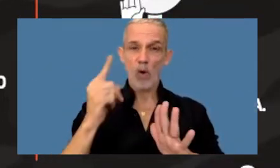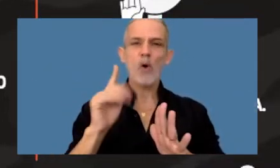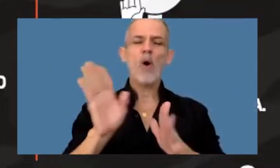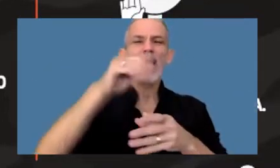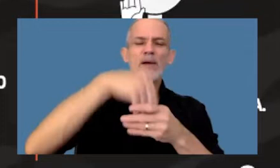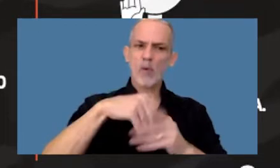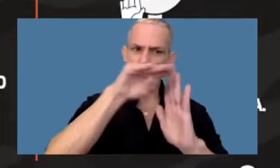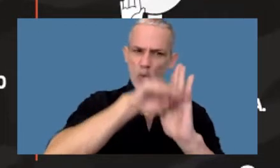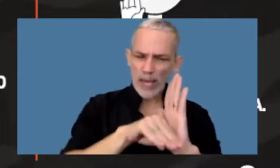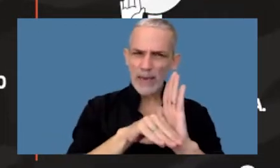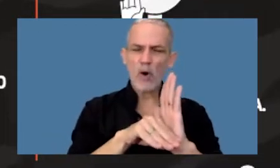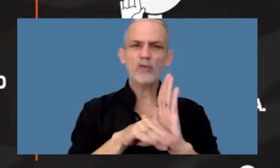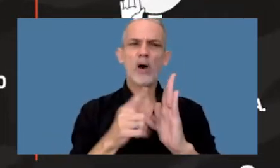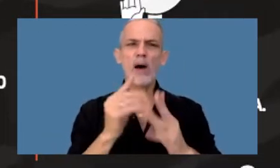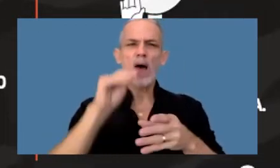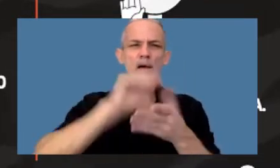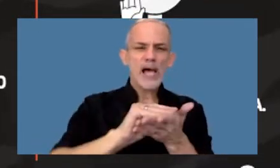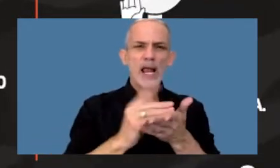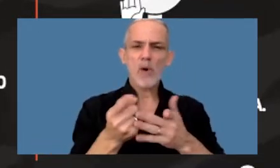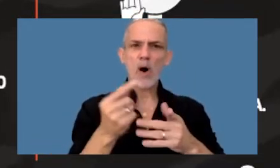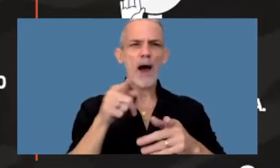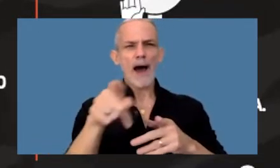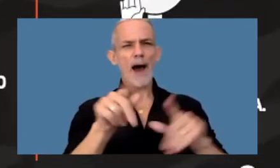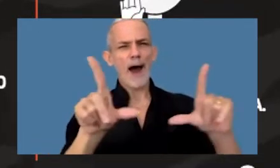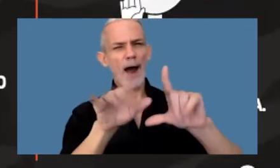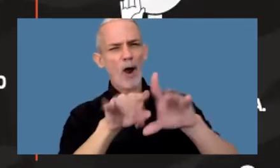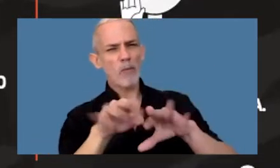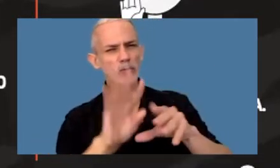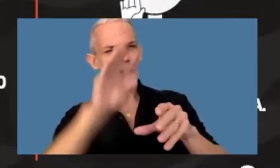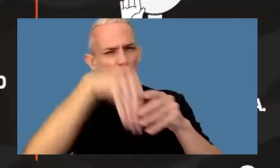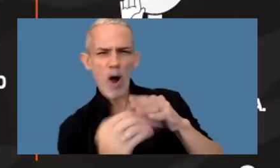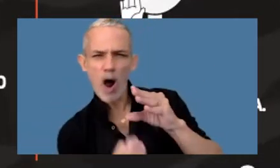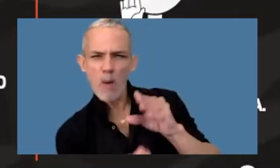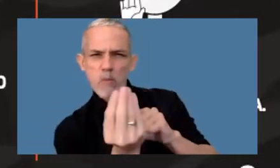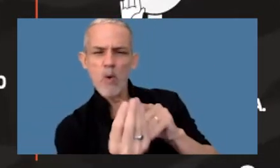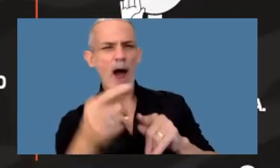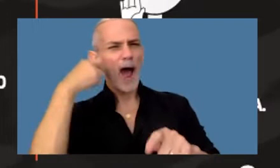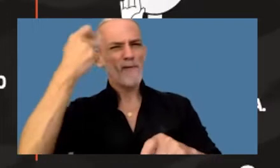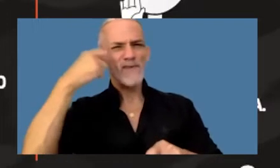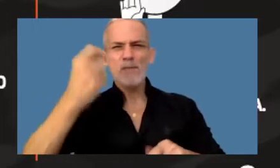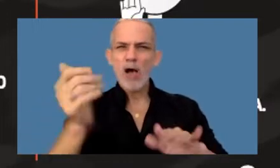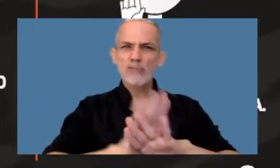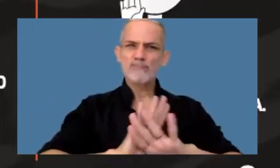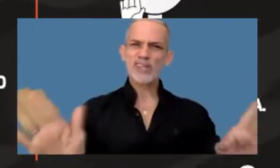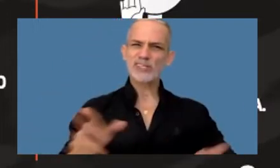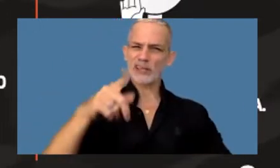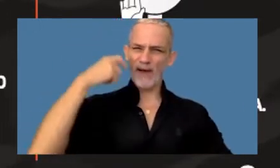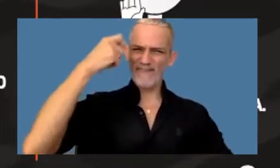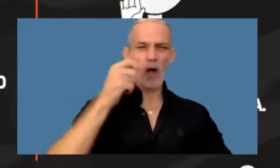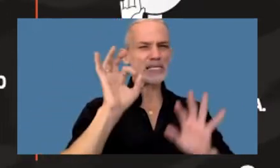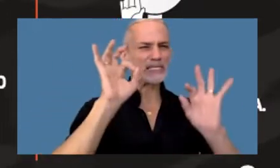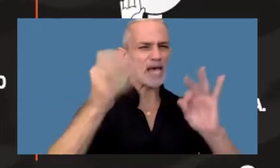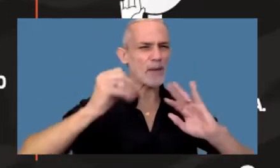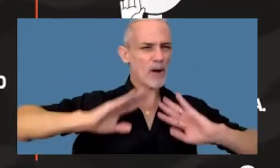incluimos instalamos un malware en tu pc en tu dispositivo te tenemos filmado sabemos